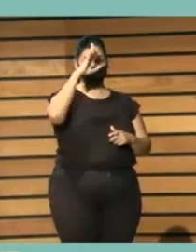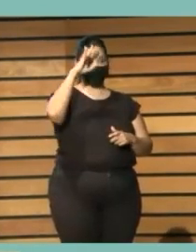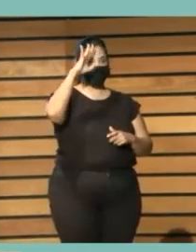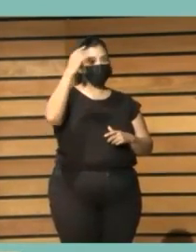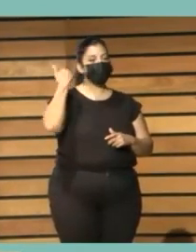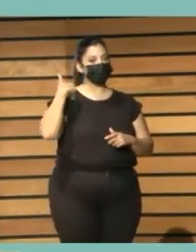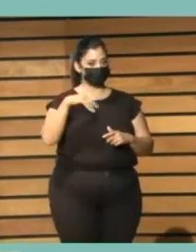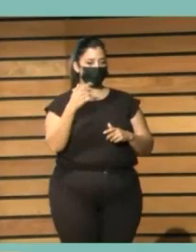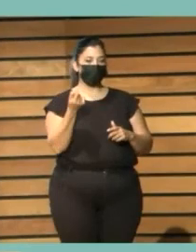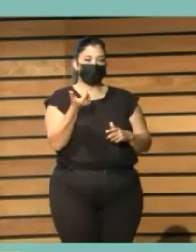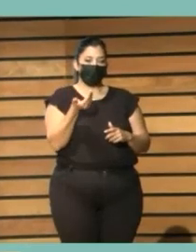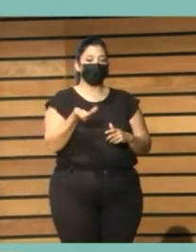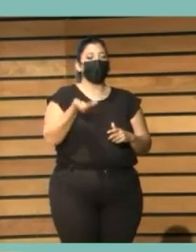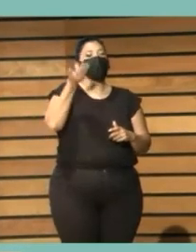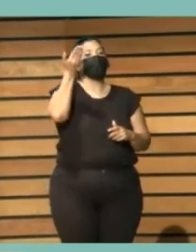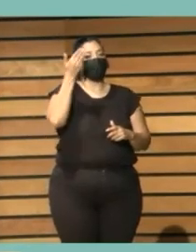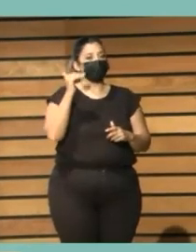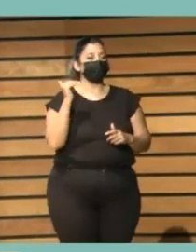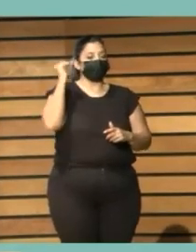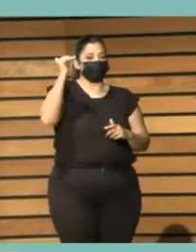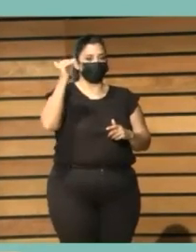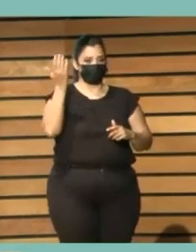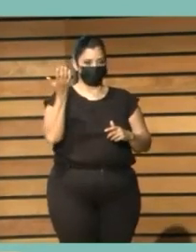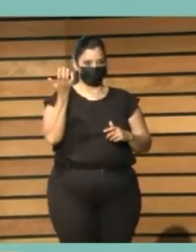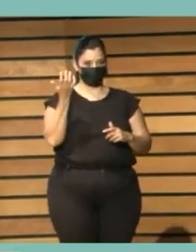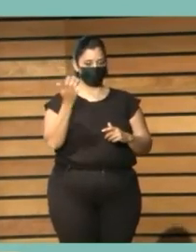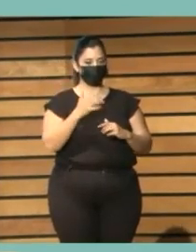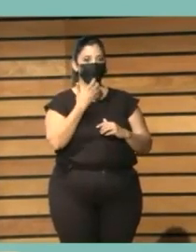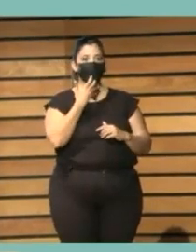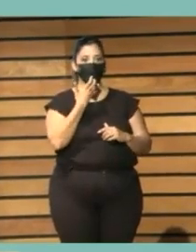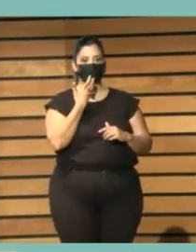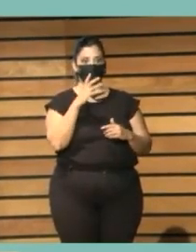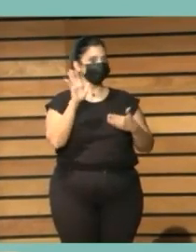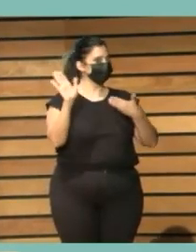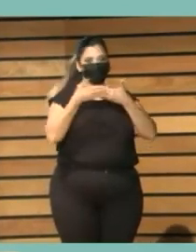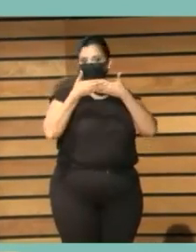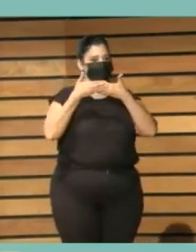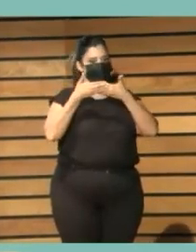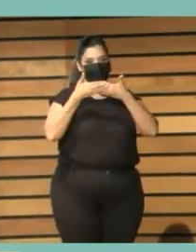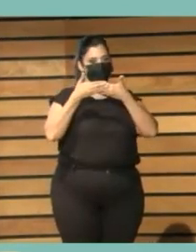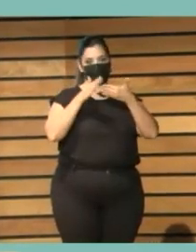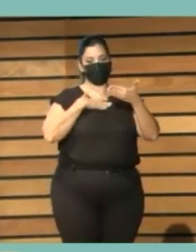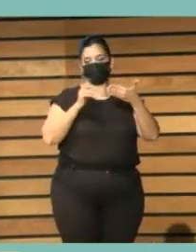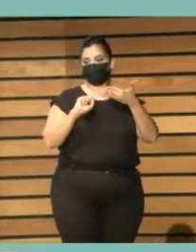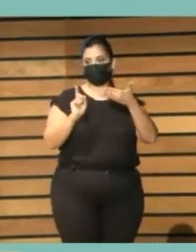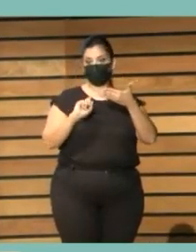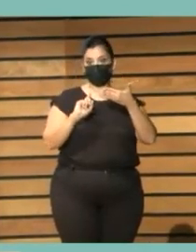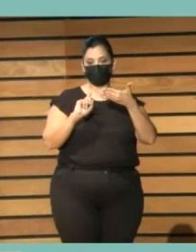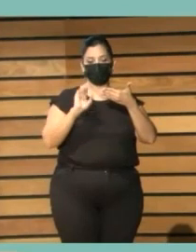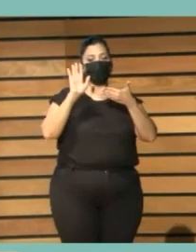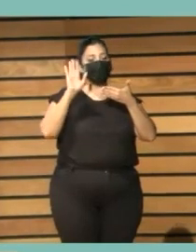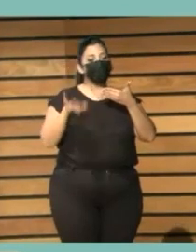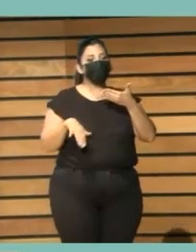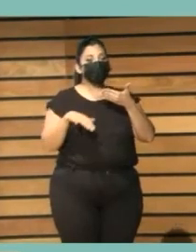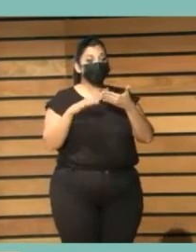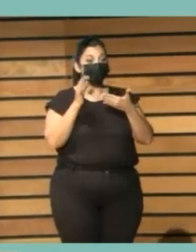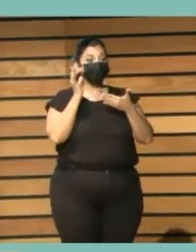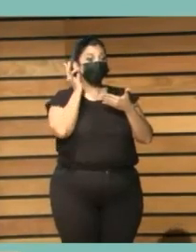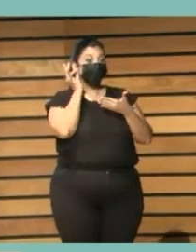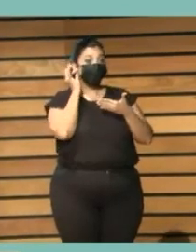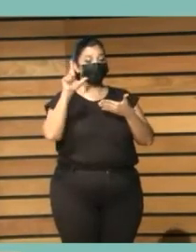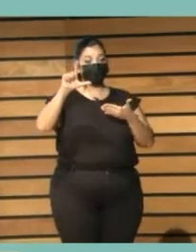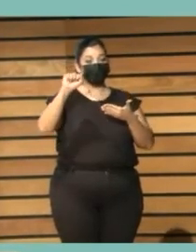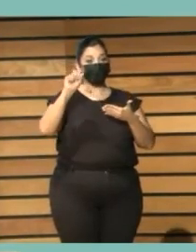semiadultos fueron otros y se cerraron. Y en el mensaje que Laura dejó en aquellos foros